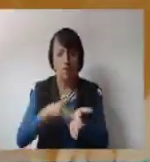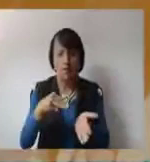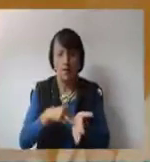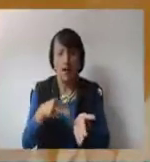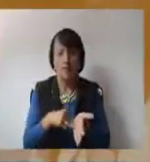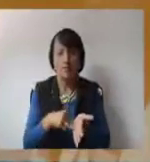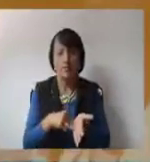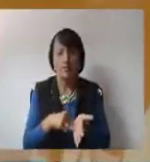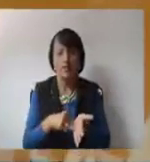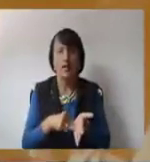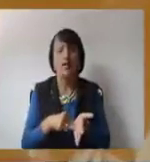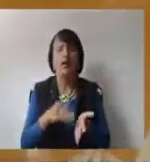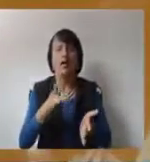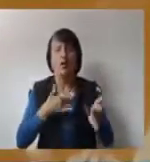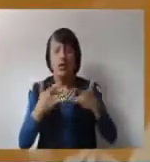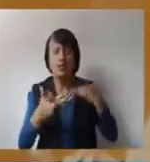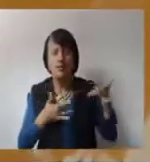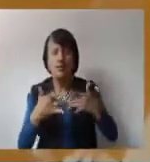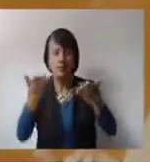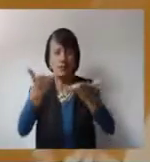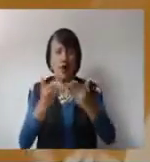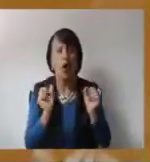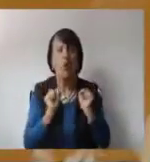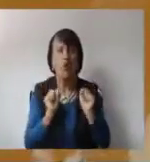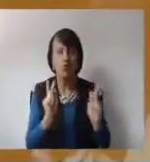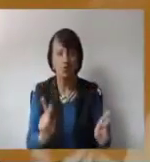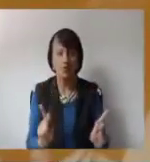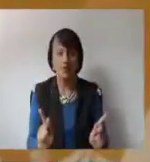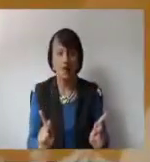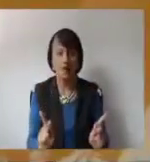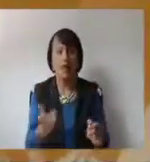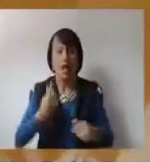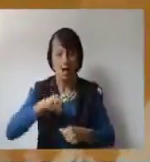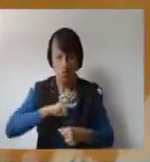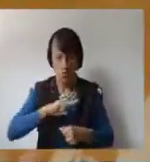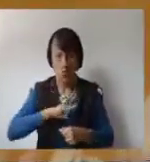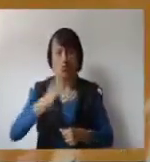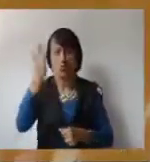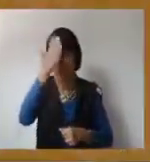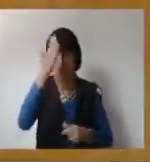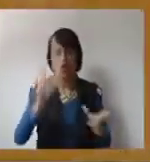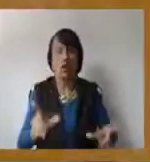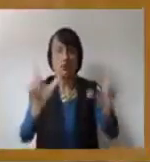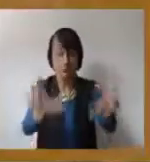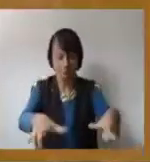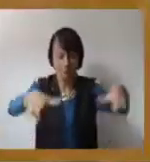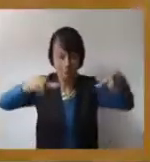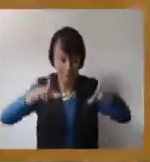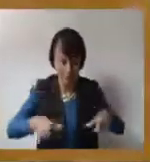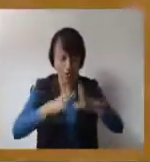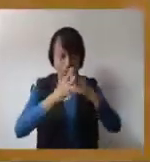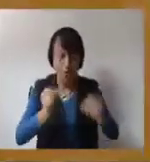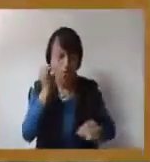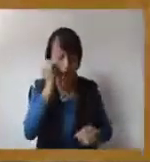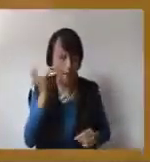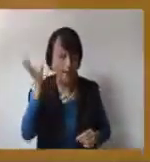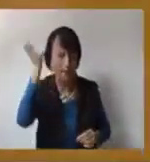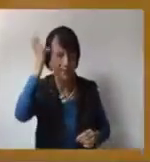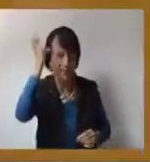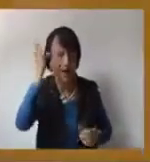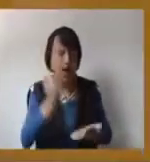de Miranda, es una gestión que nos ha dado oportunidades, a nosotros nos han reconocido